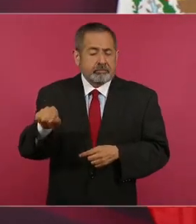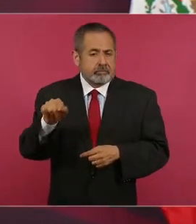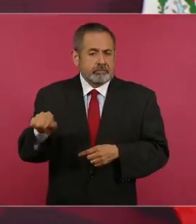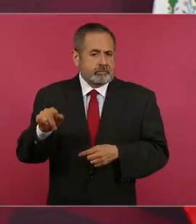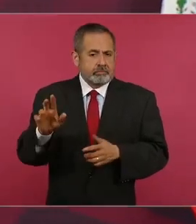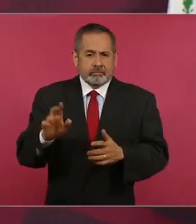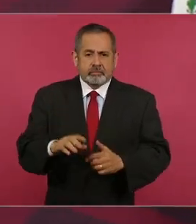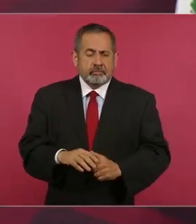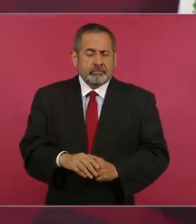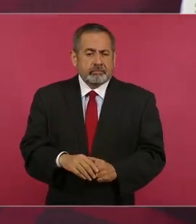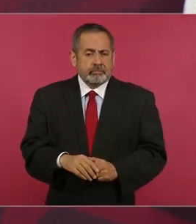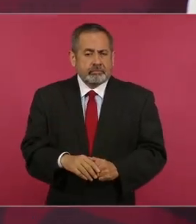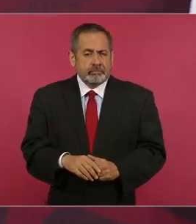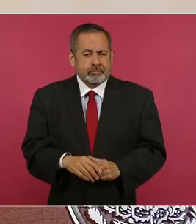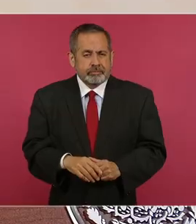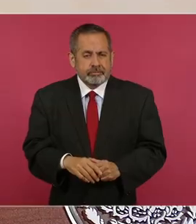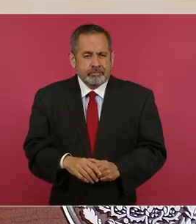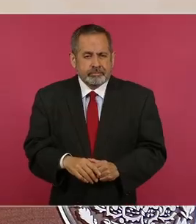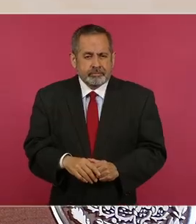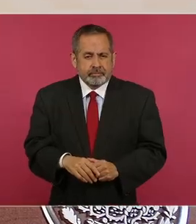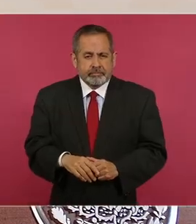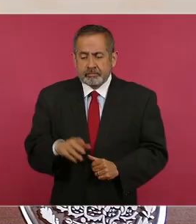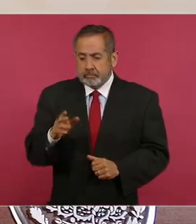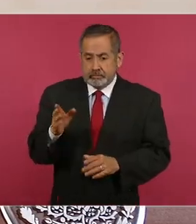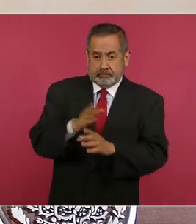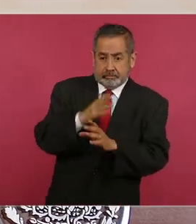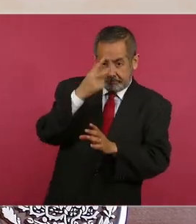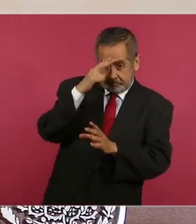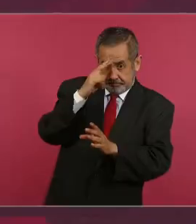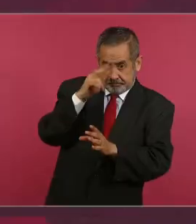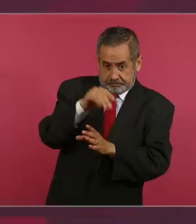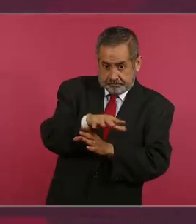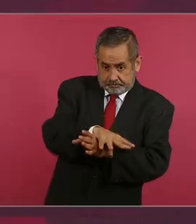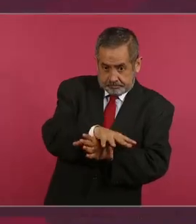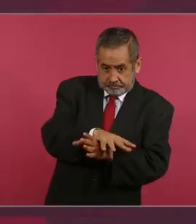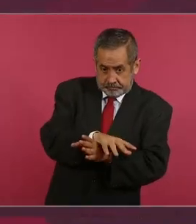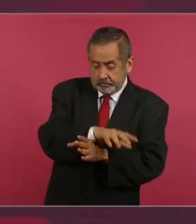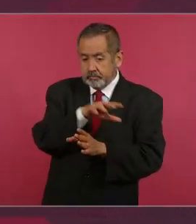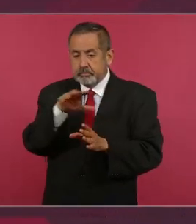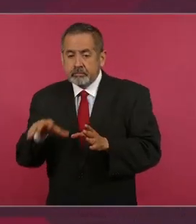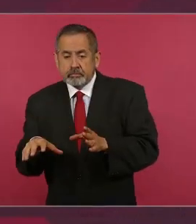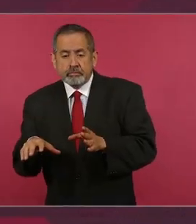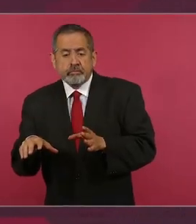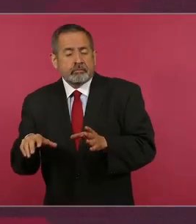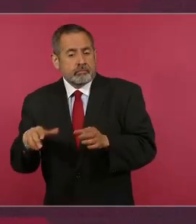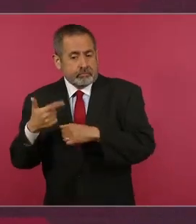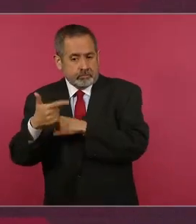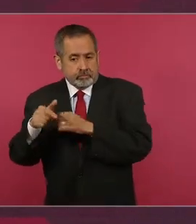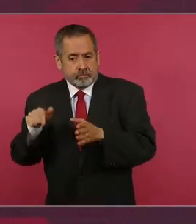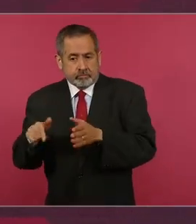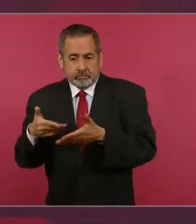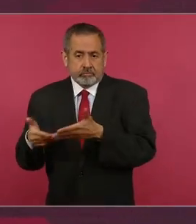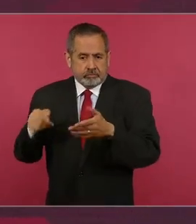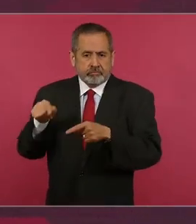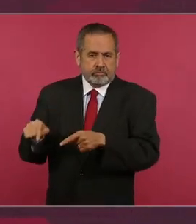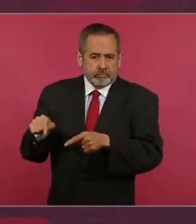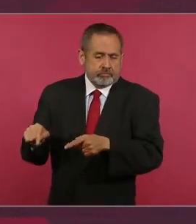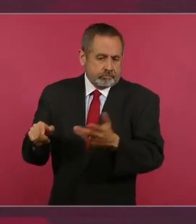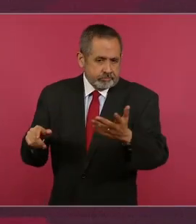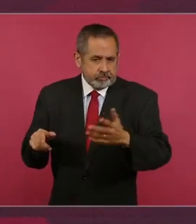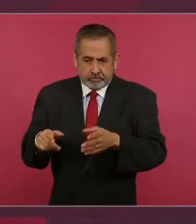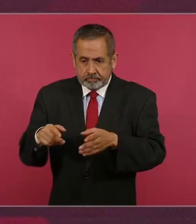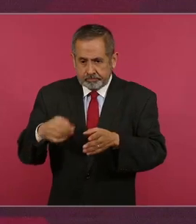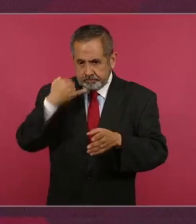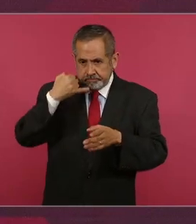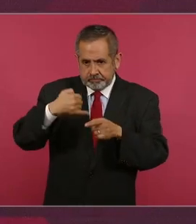Calamul del lado de México, del lado de Guatemala, ahora por la